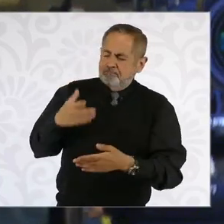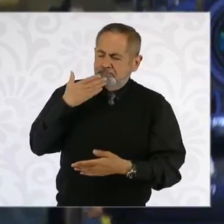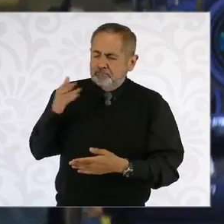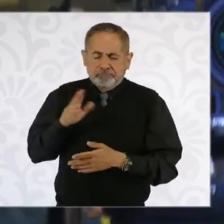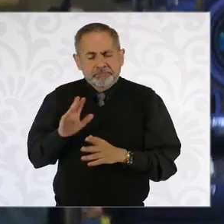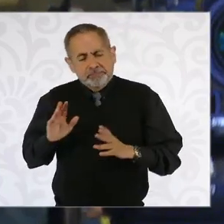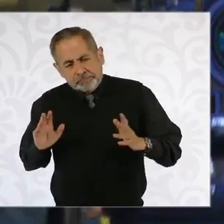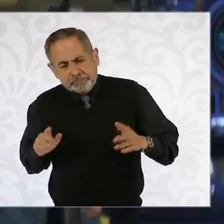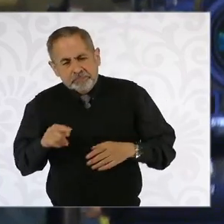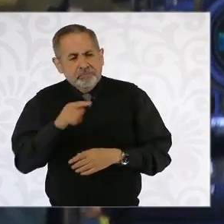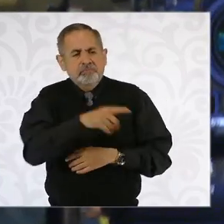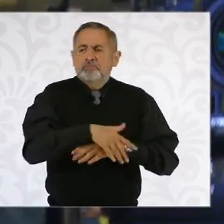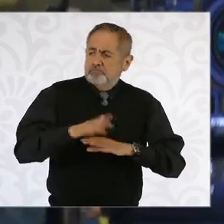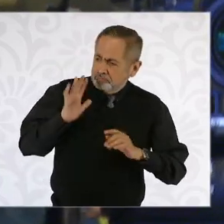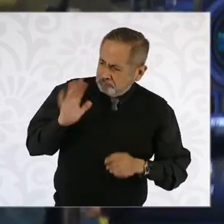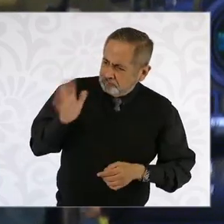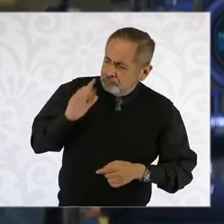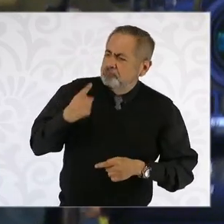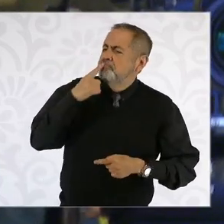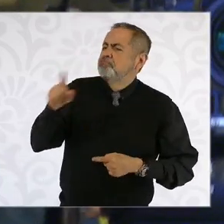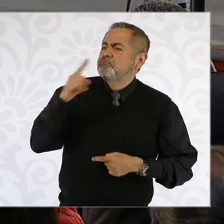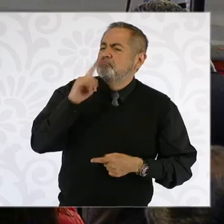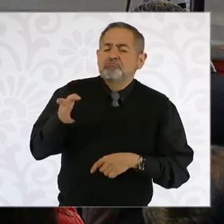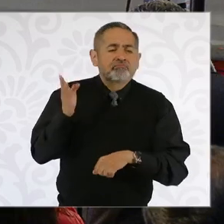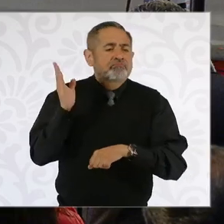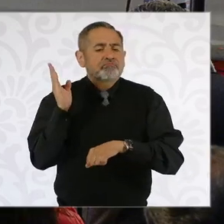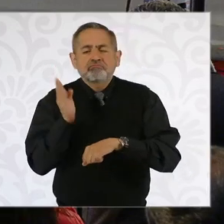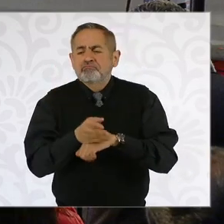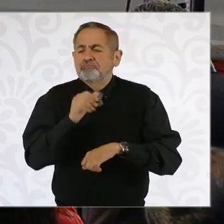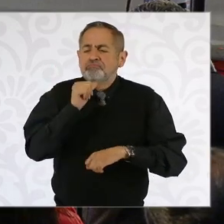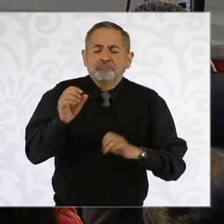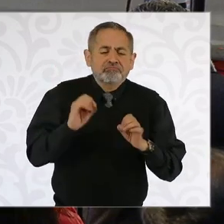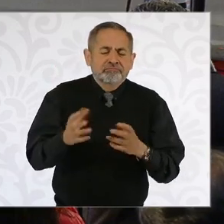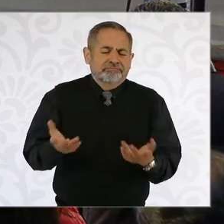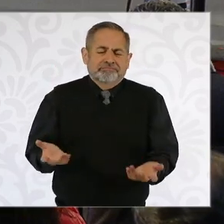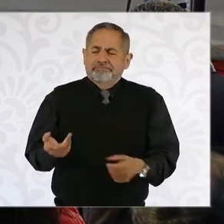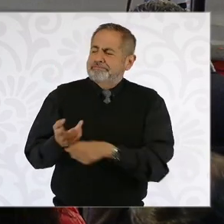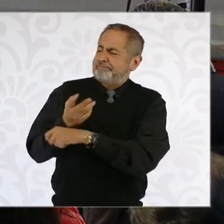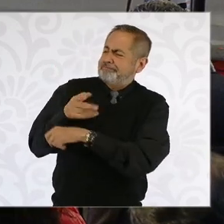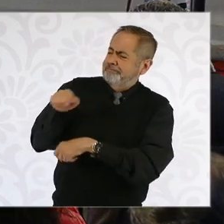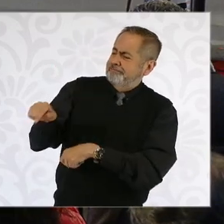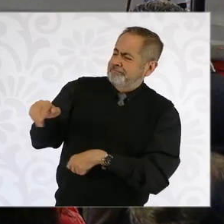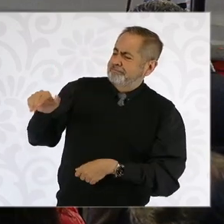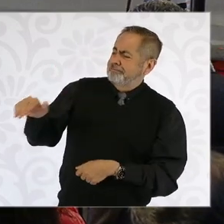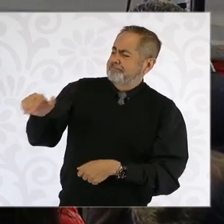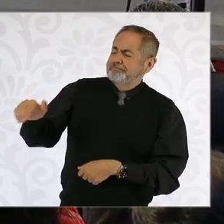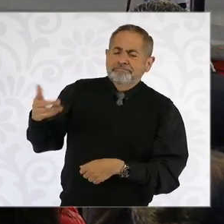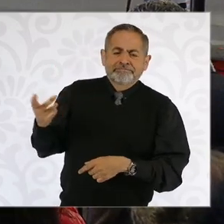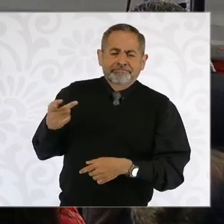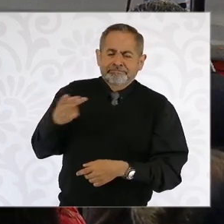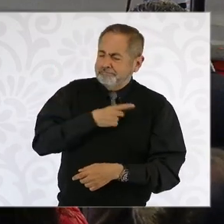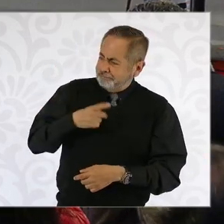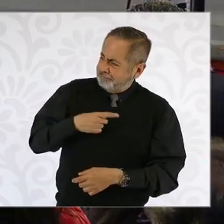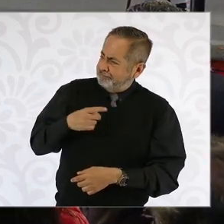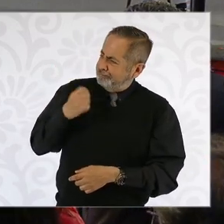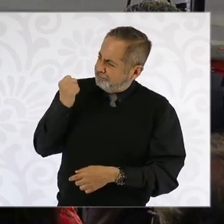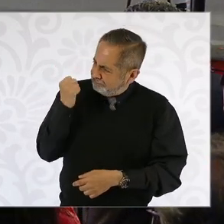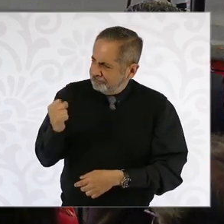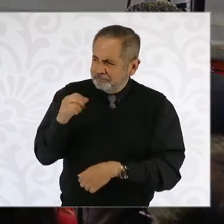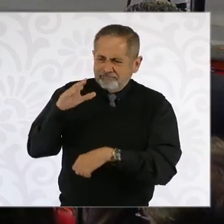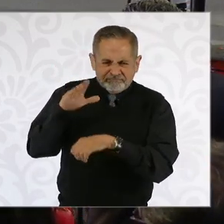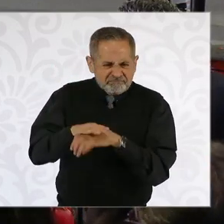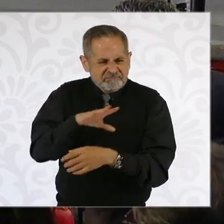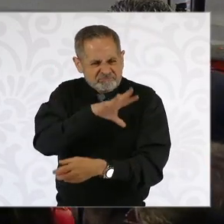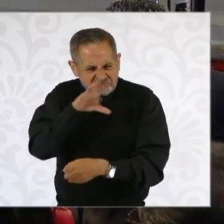denuncias, que no se atendieron al sacerdote, pero insistió en que se deben exigir acciones efectivas.